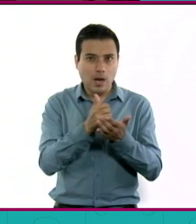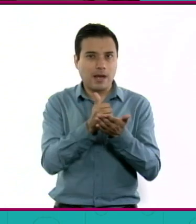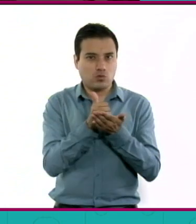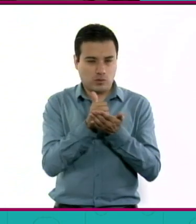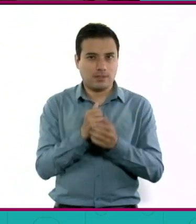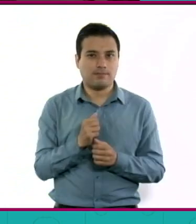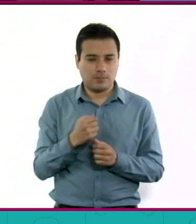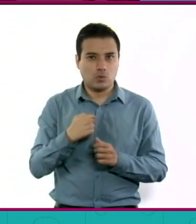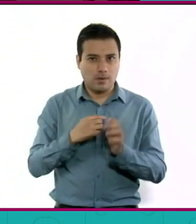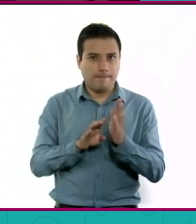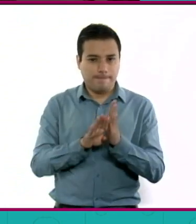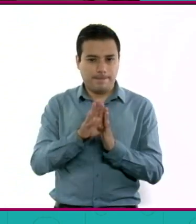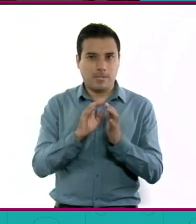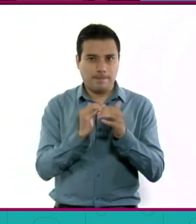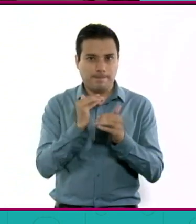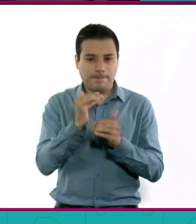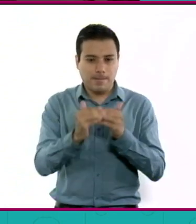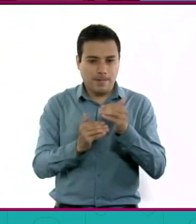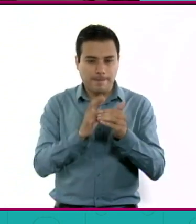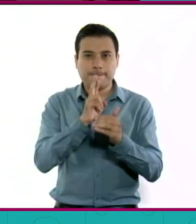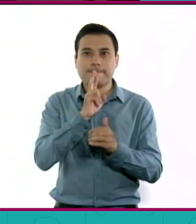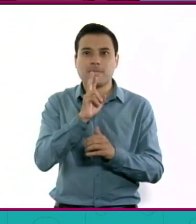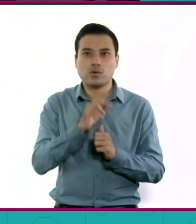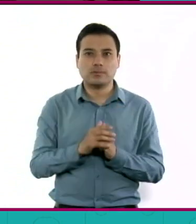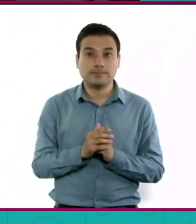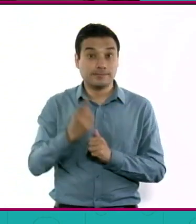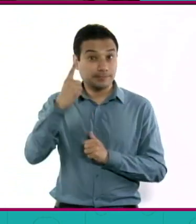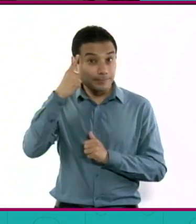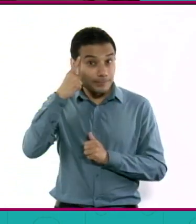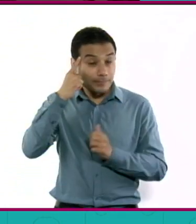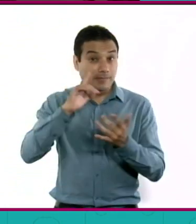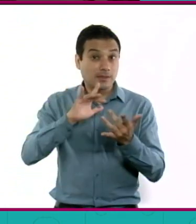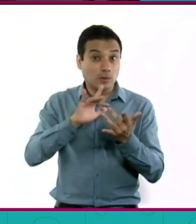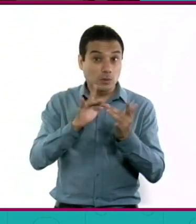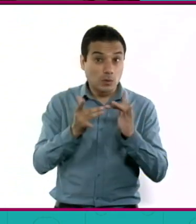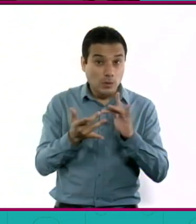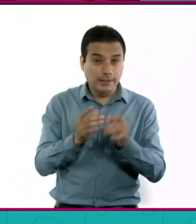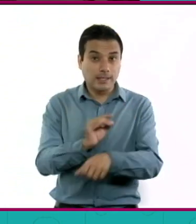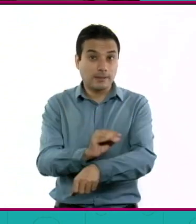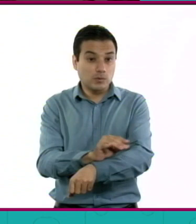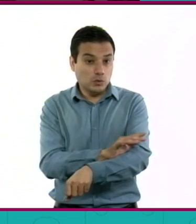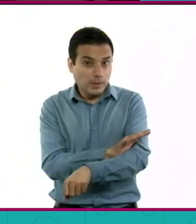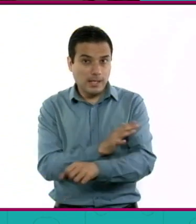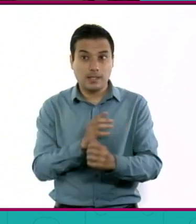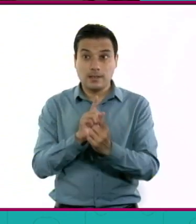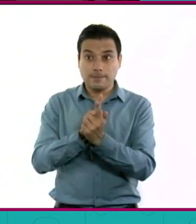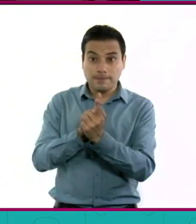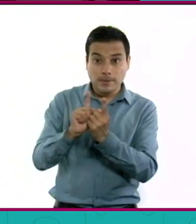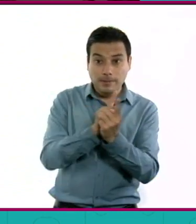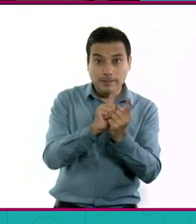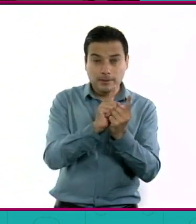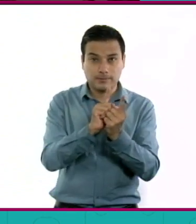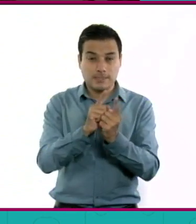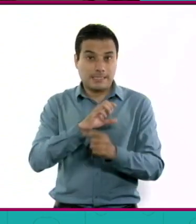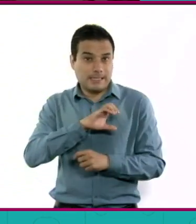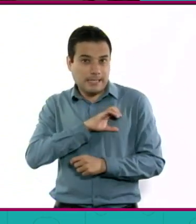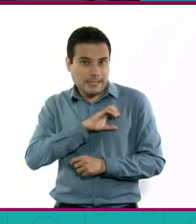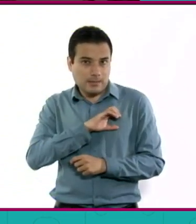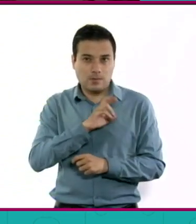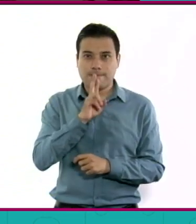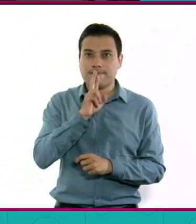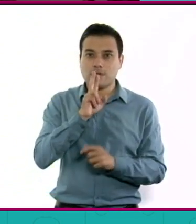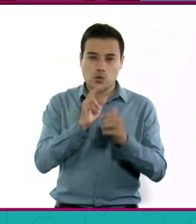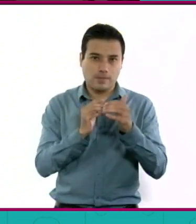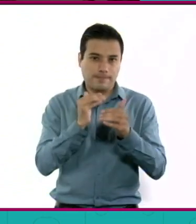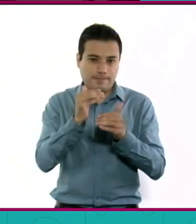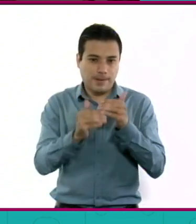y una maduración neurológica, emocional, social y afectiva. Es decir,